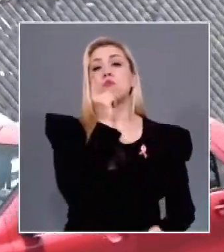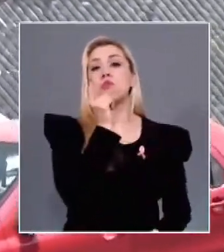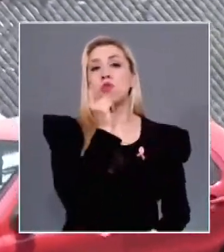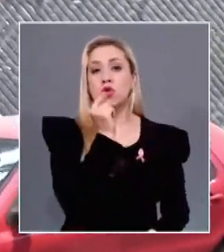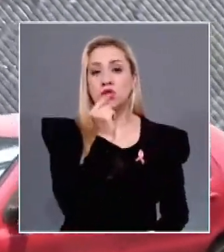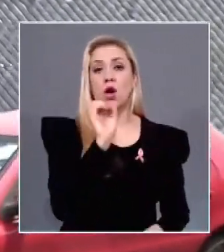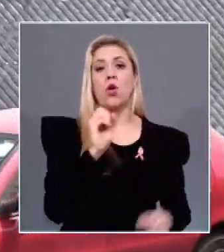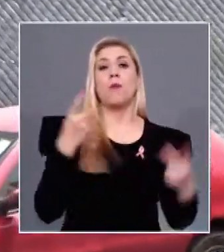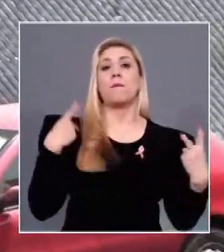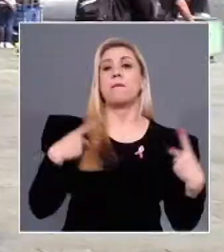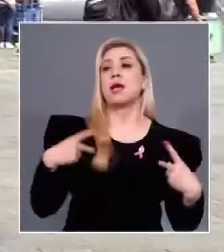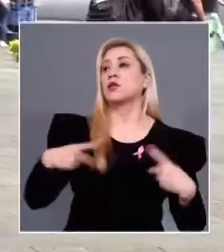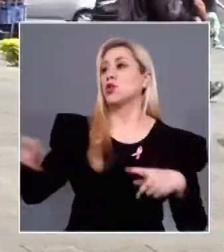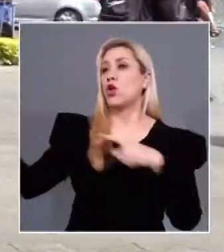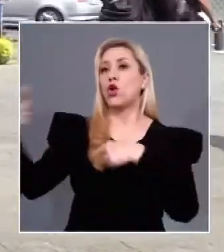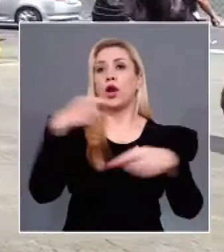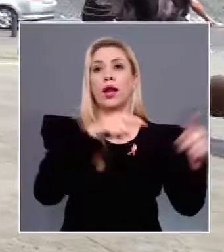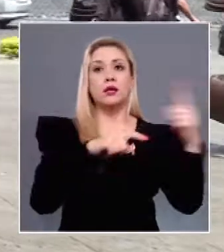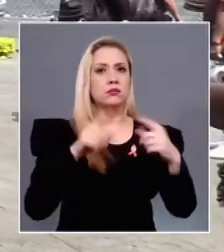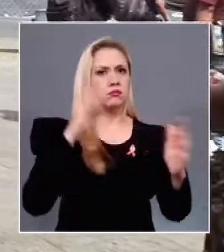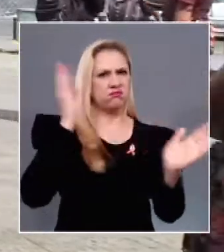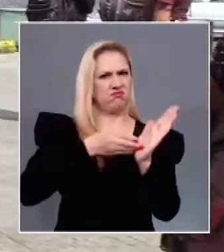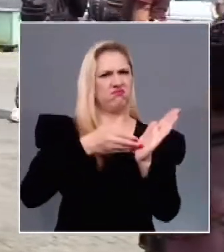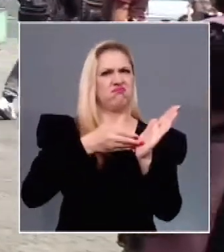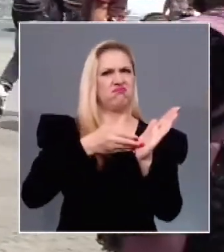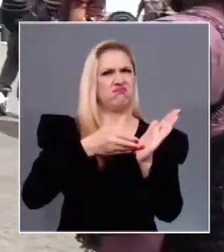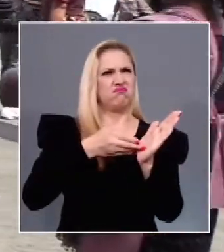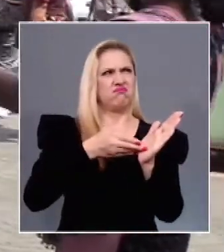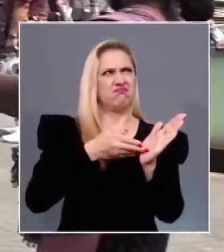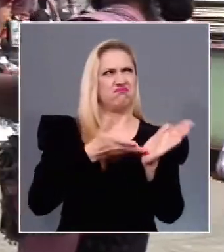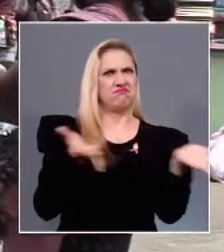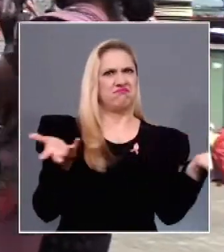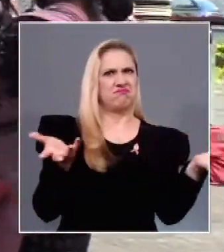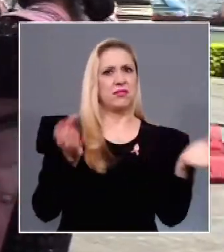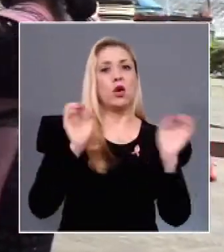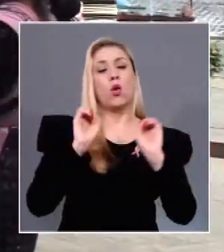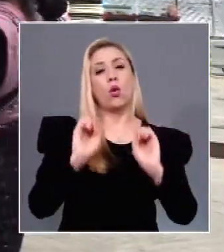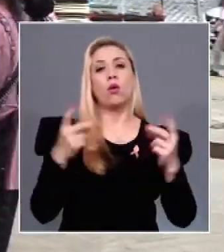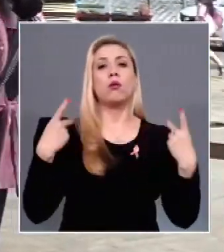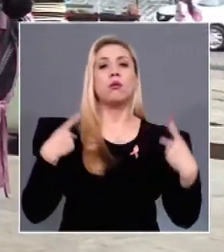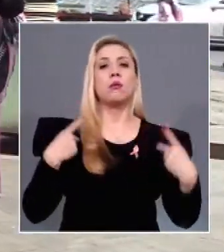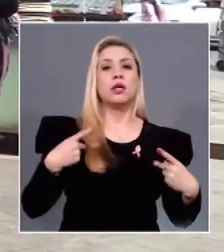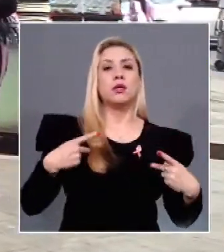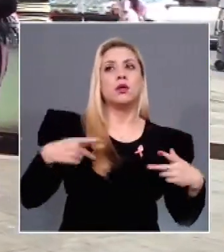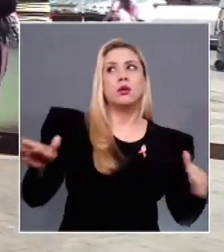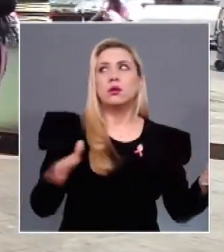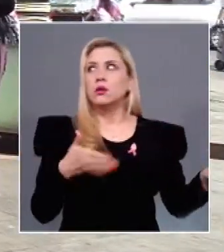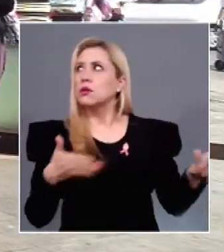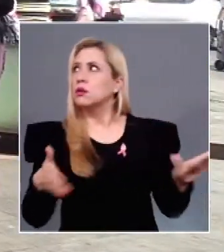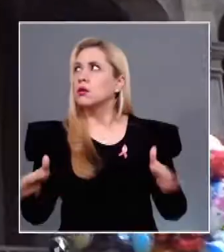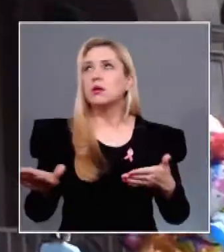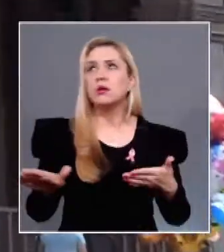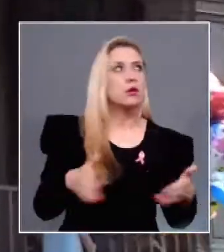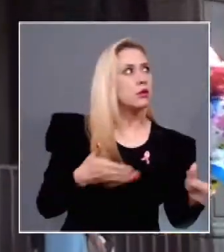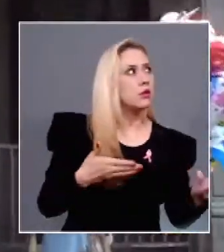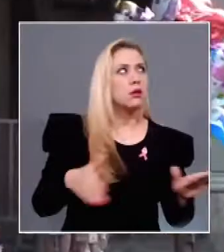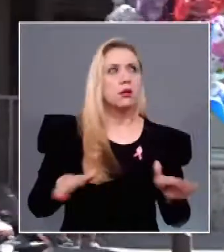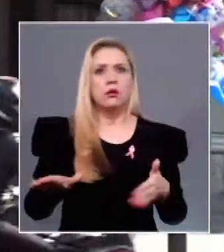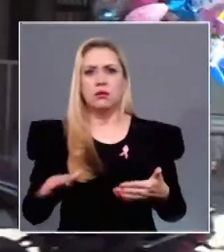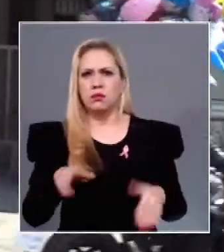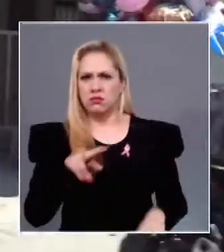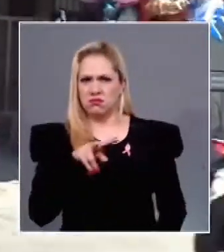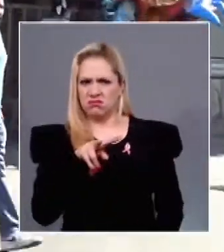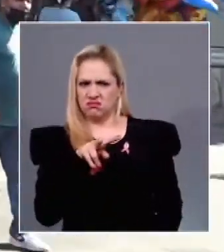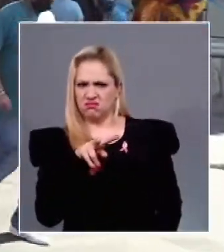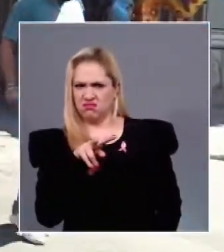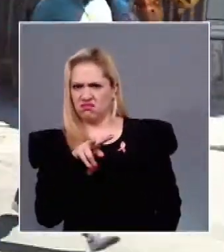además de sancionar a quien deambulara de manera sospechosa, pues ese argumento violaba el principio de legalidad y